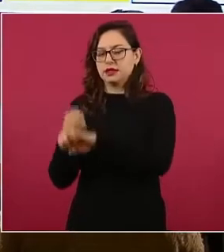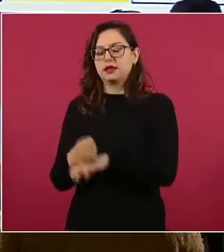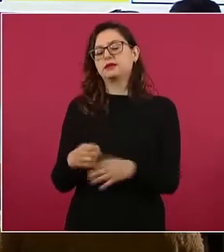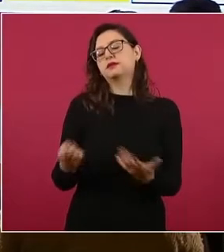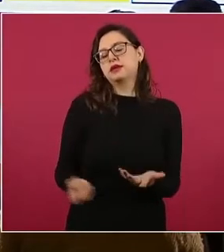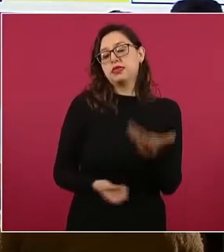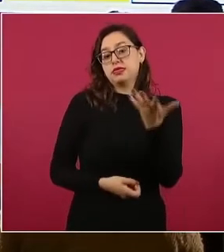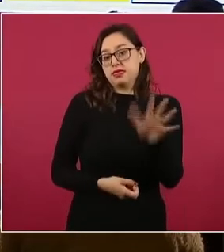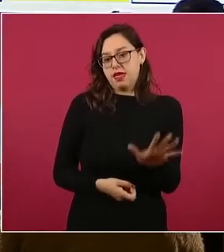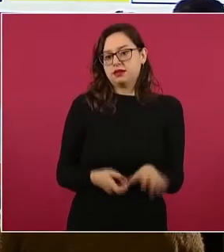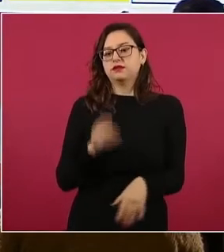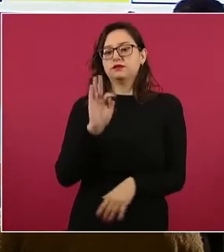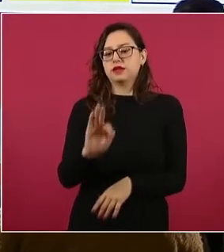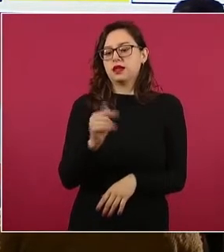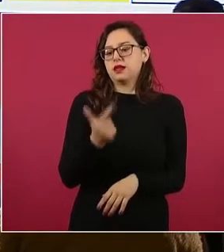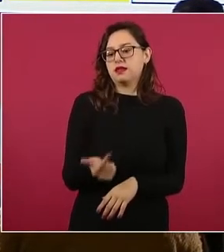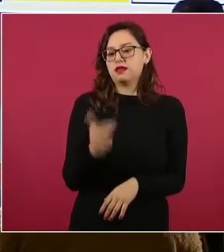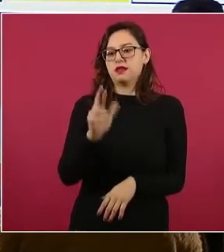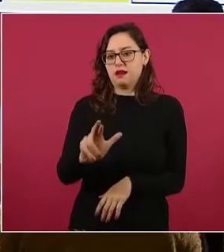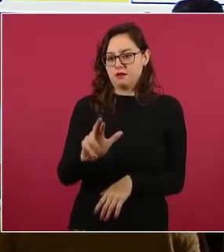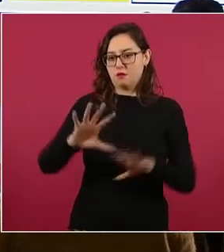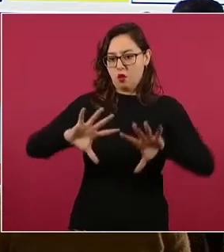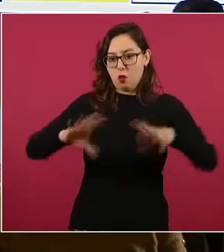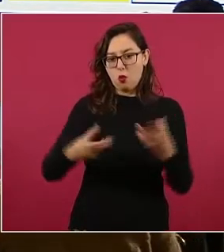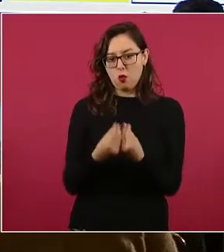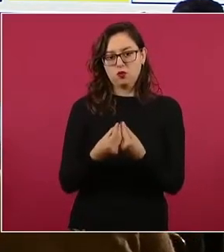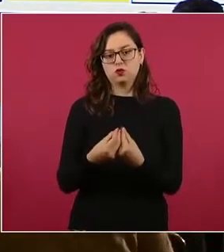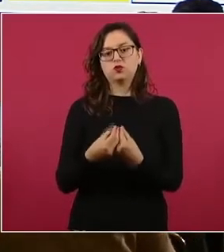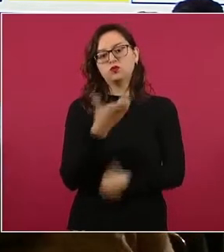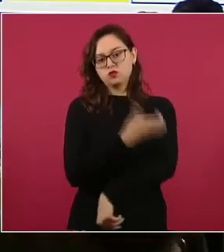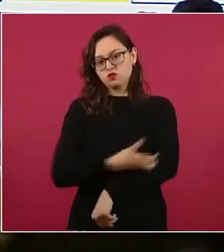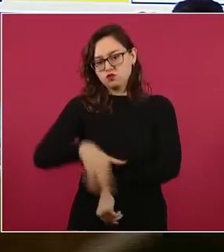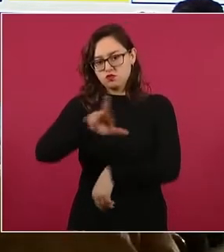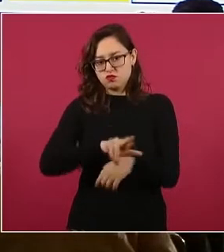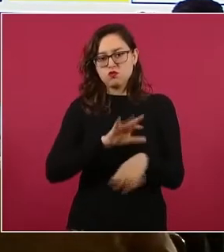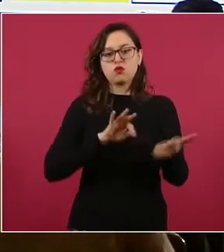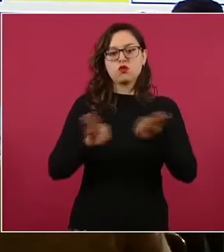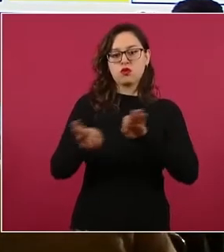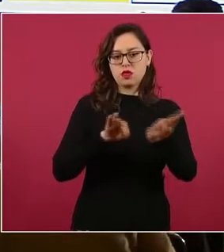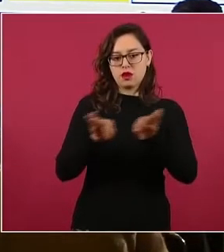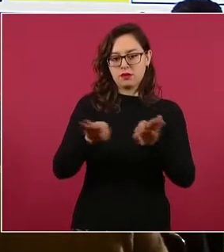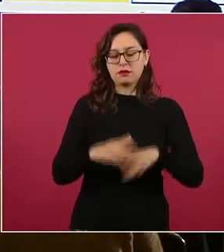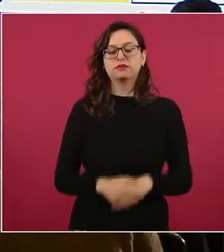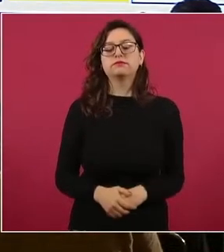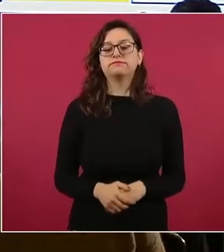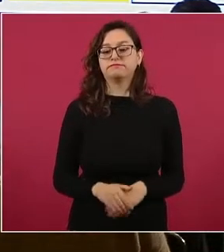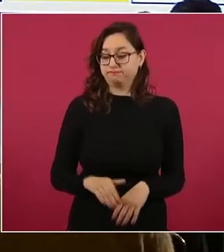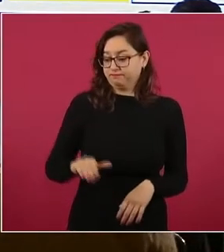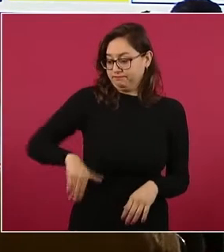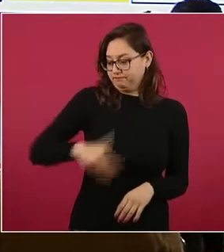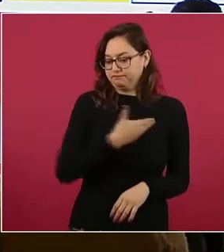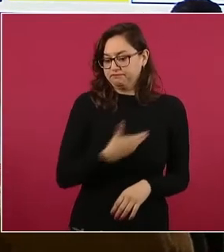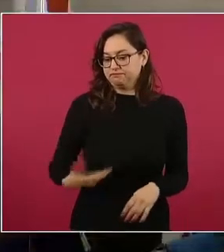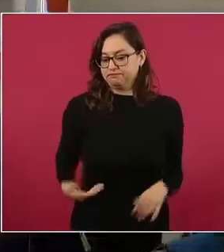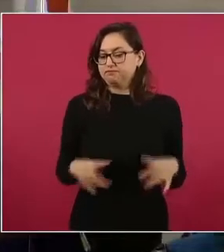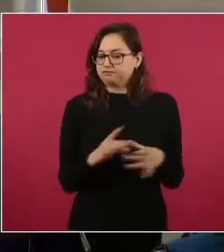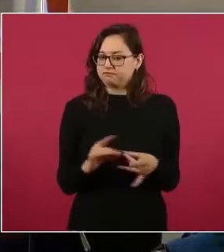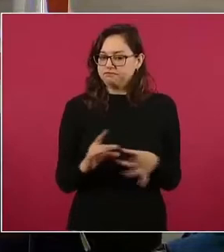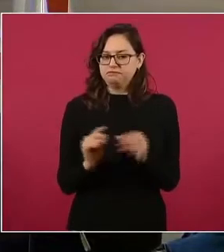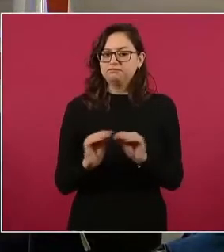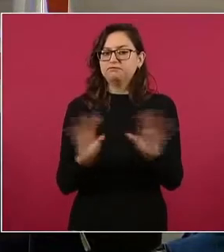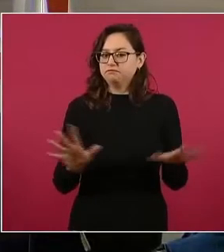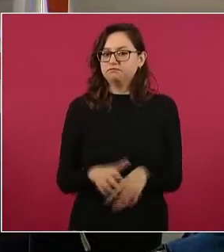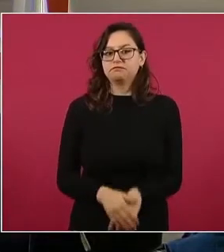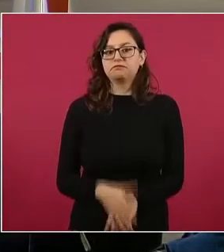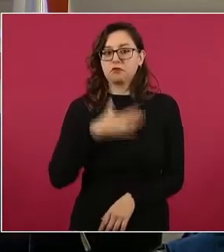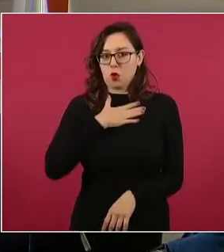Como señaló el señor presidente de la República, la justicia siempre termina por llegar y el despliegue y la operación